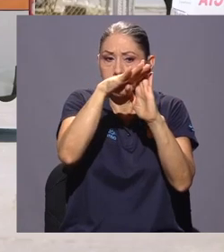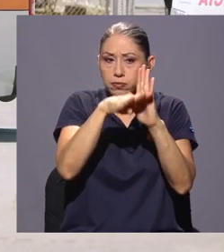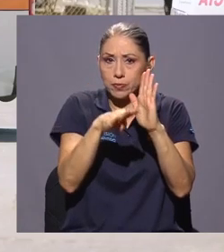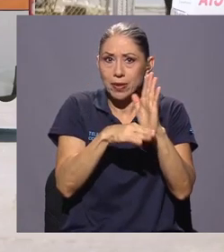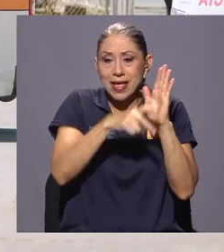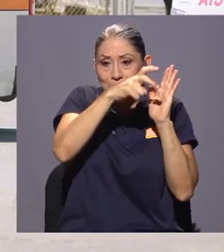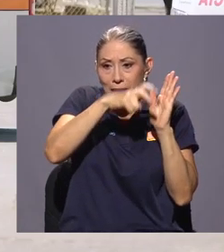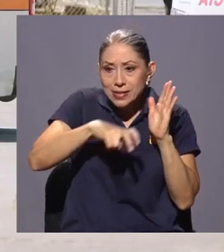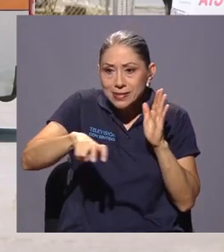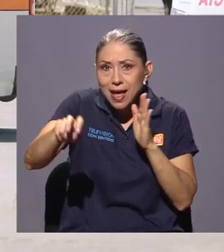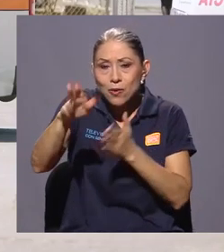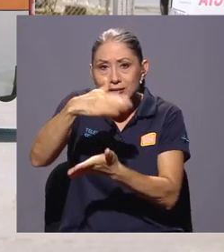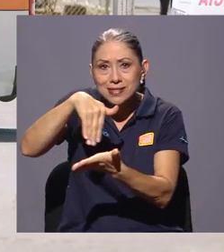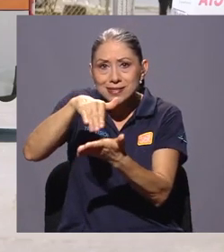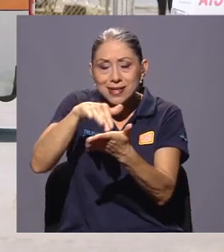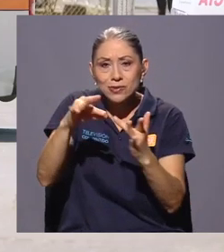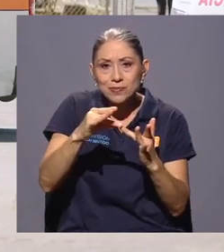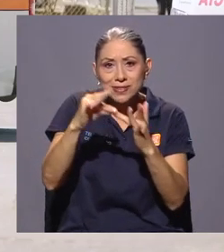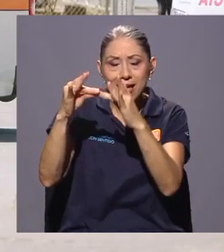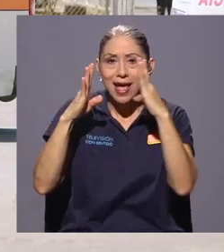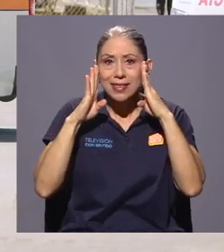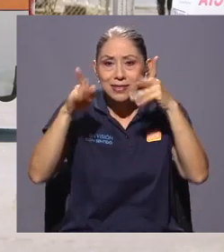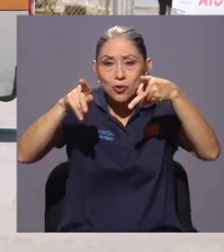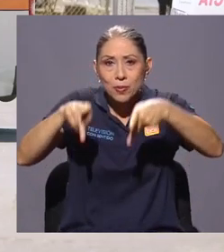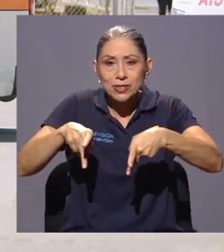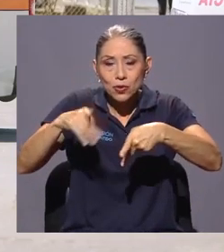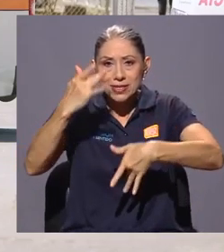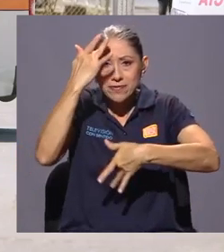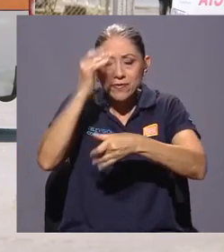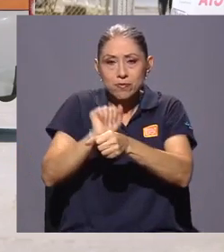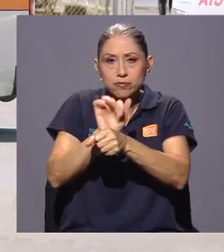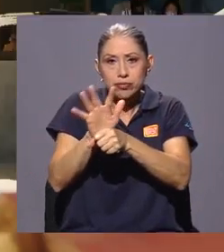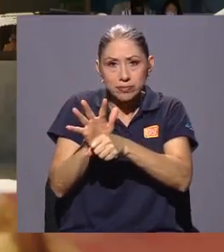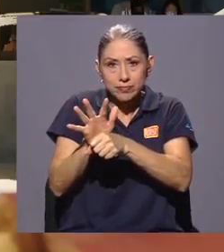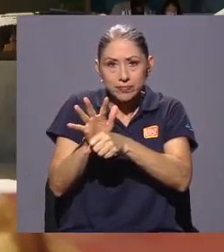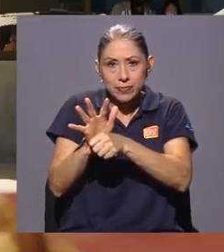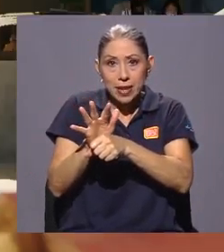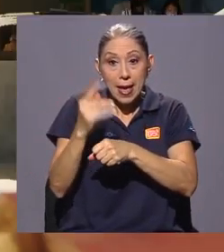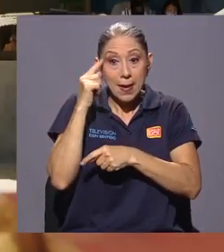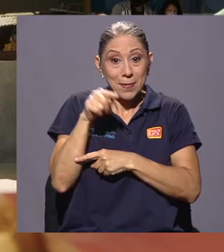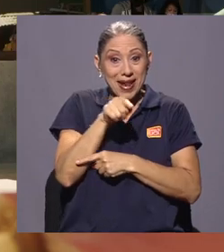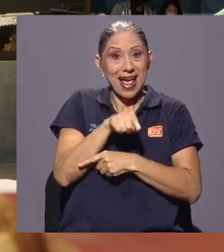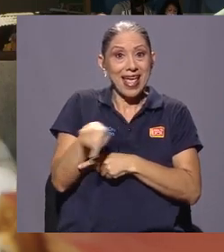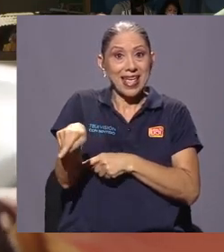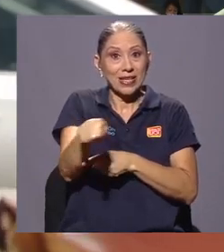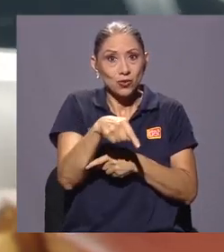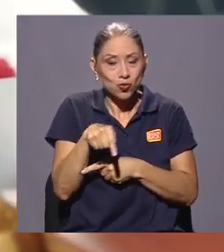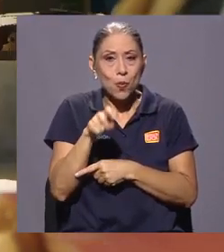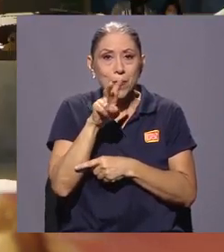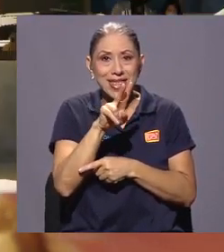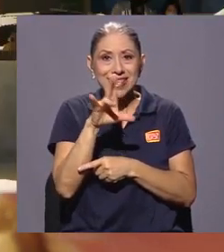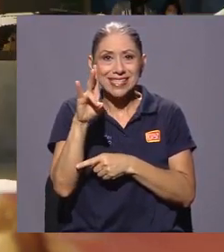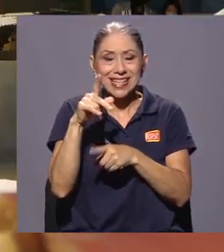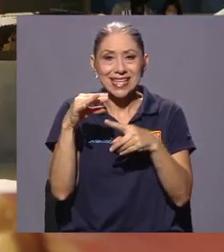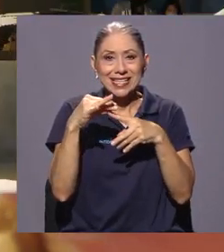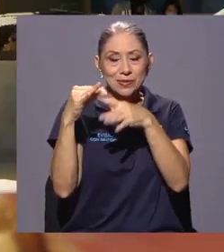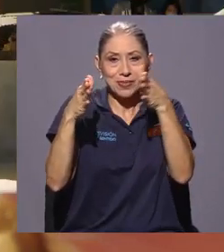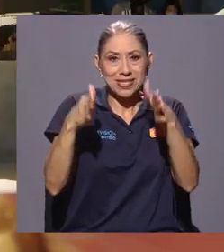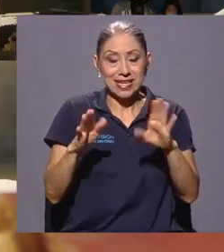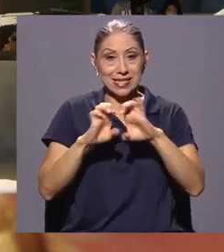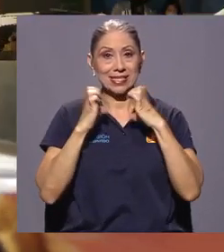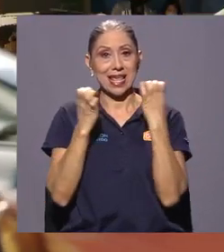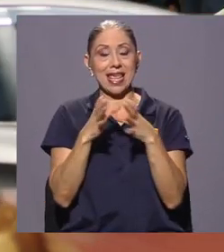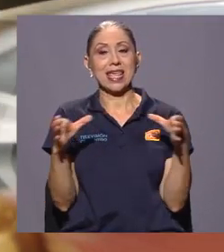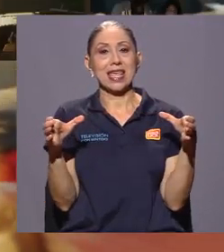traslado al Centro Especializado para la Atención de Pacientes con COVID-19. Para coordinar estas misiones, 27 especialistas que